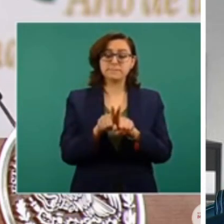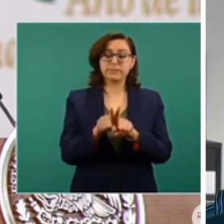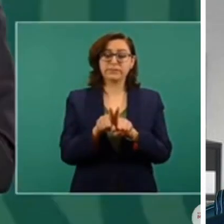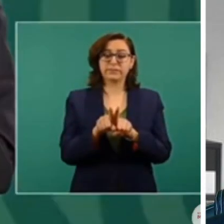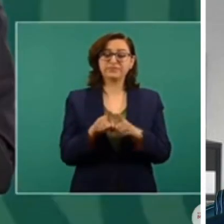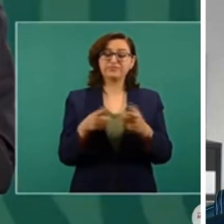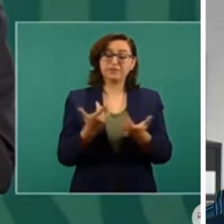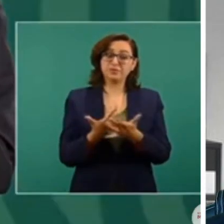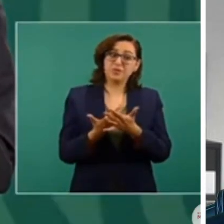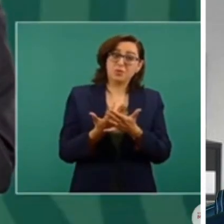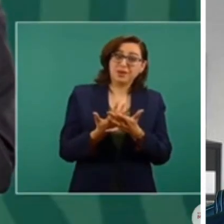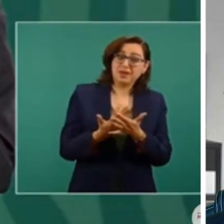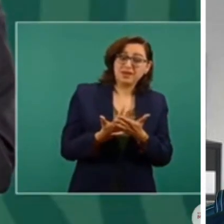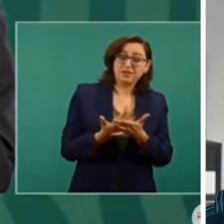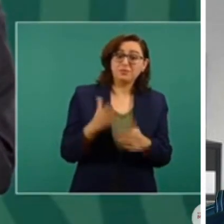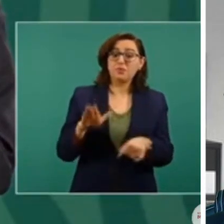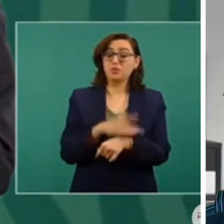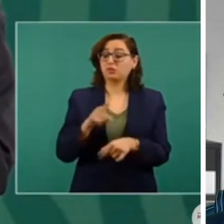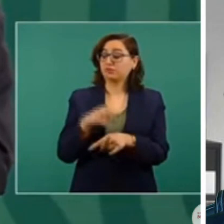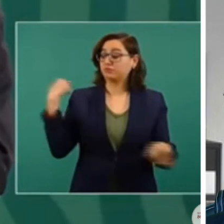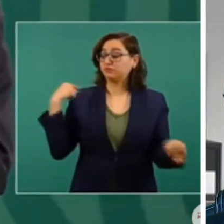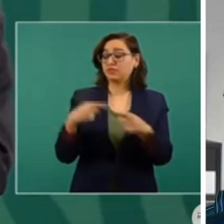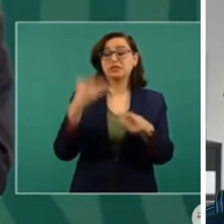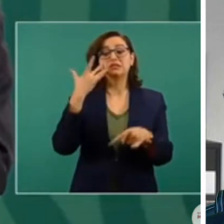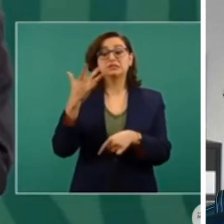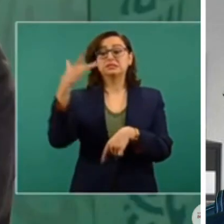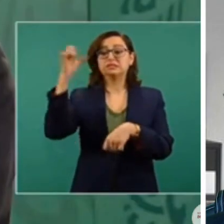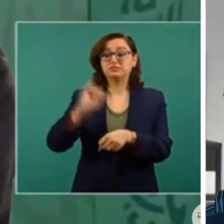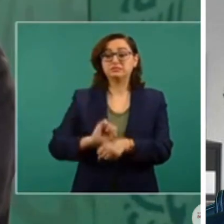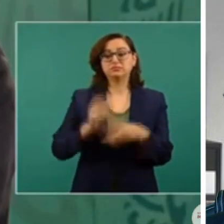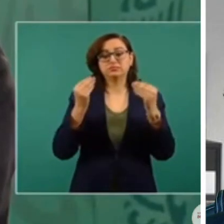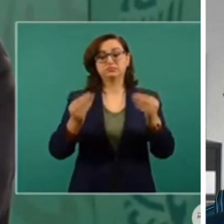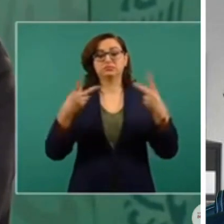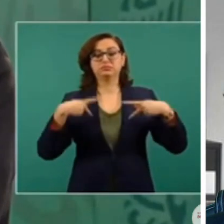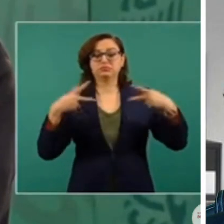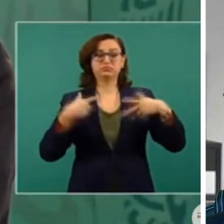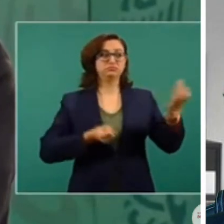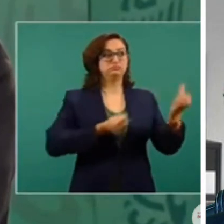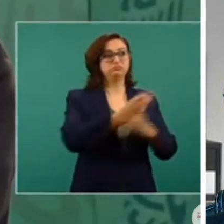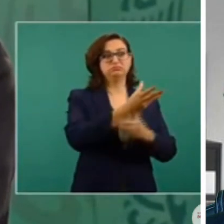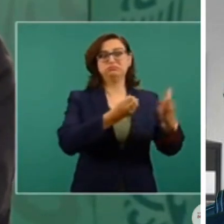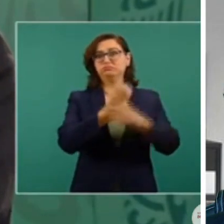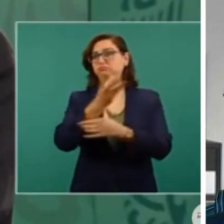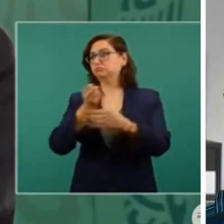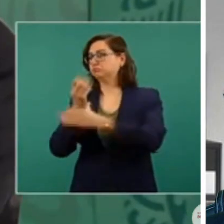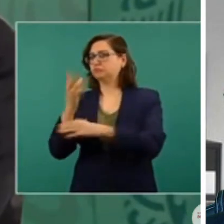mucha gente en Semana Santa y estuvo en balnearios